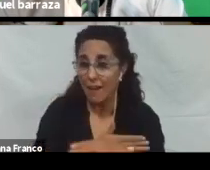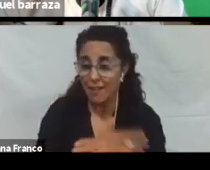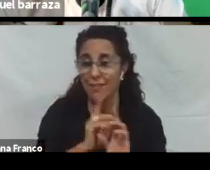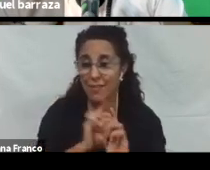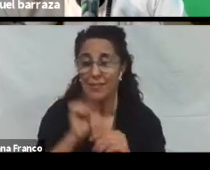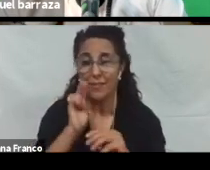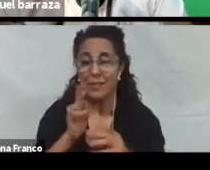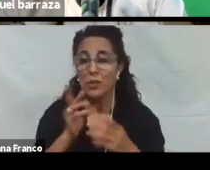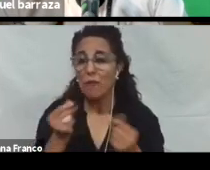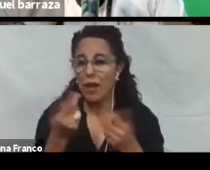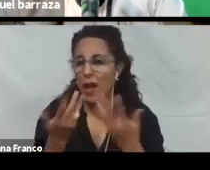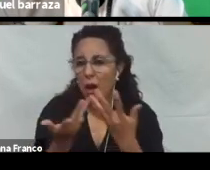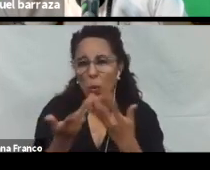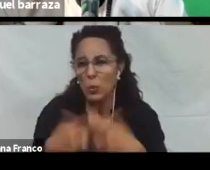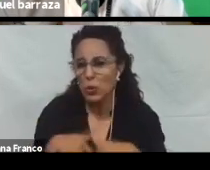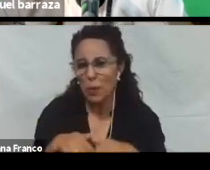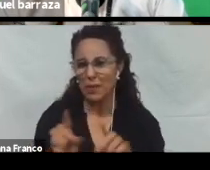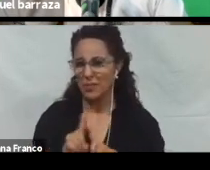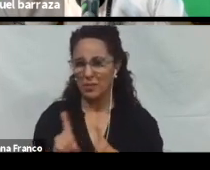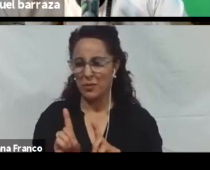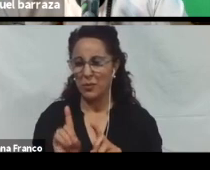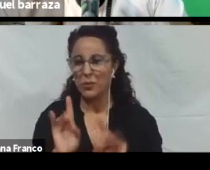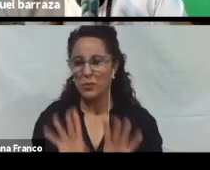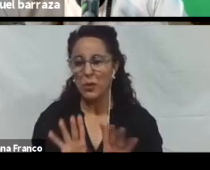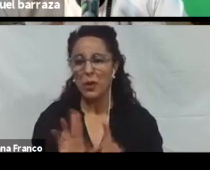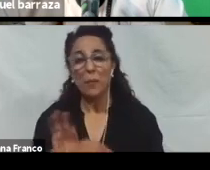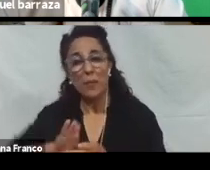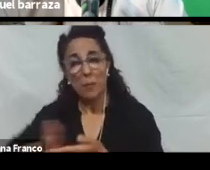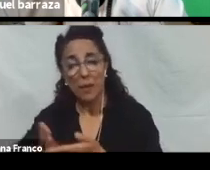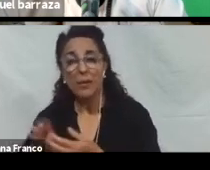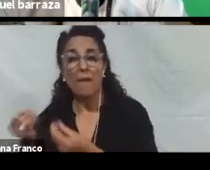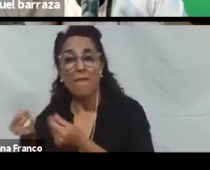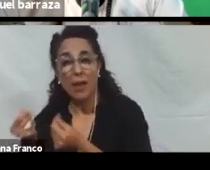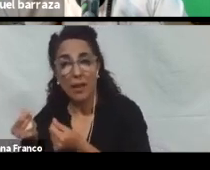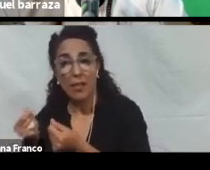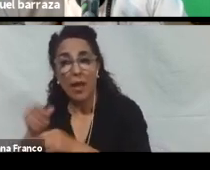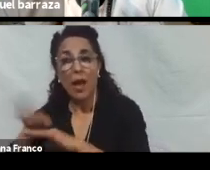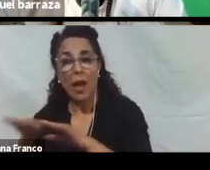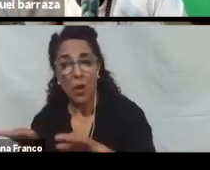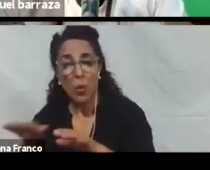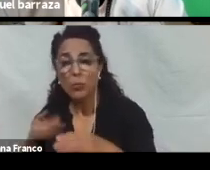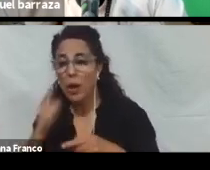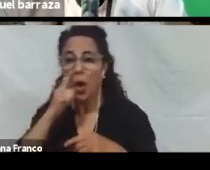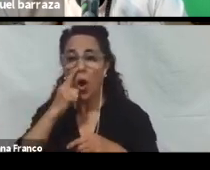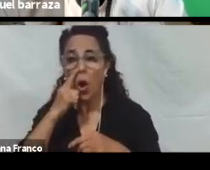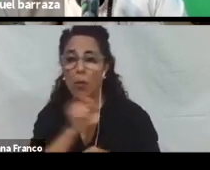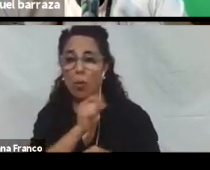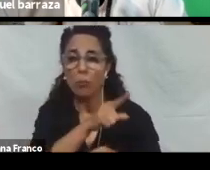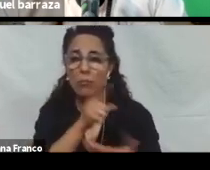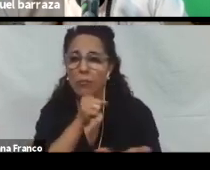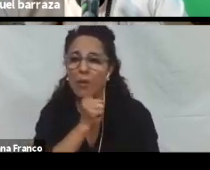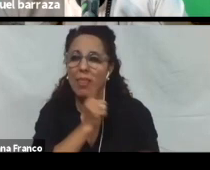validador automático. Que hace. Una parte. ese trabajo. Sino validar con los alumnos. Cuál se sienten cómodos. Entonces.